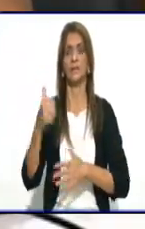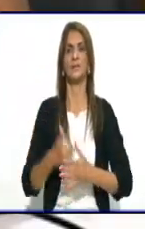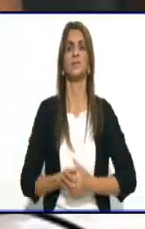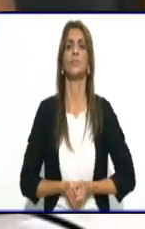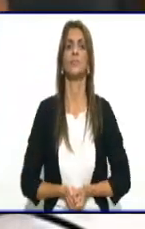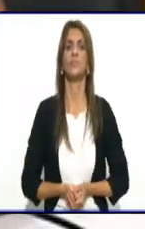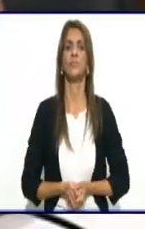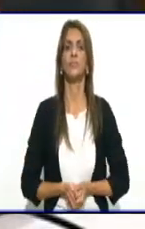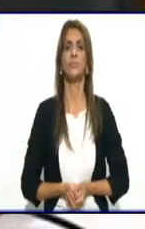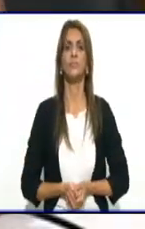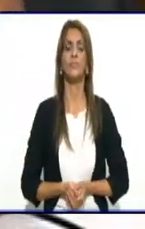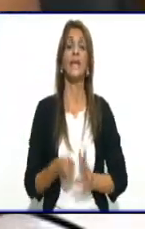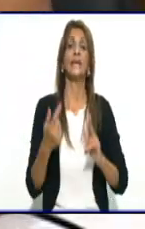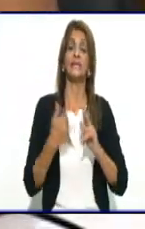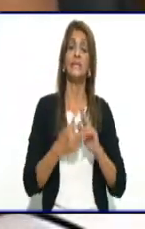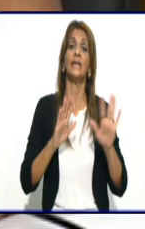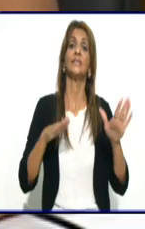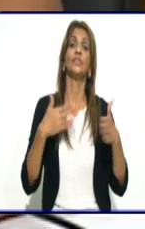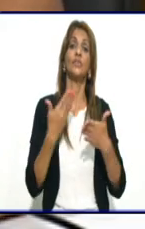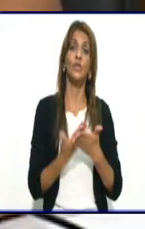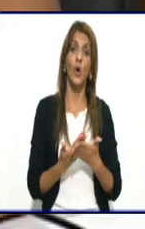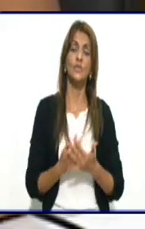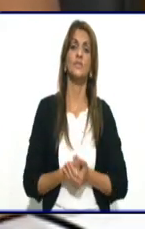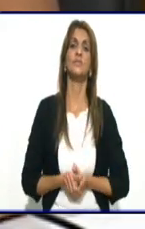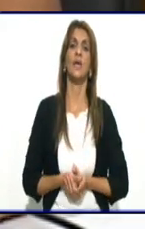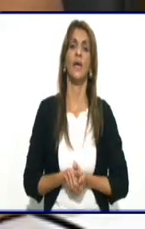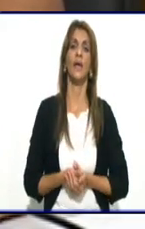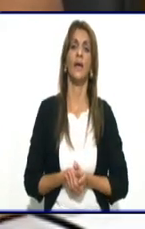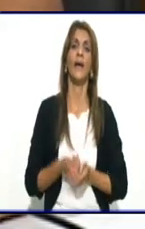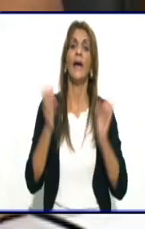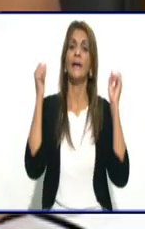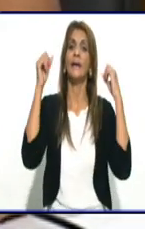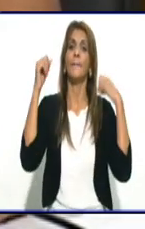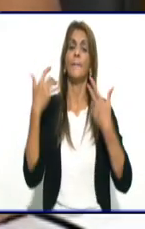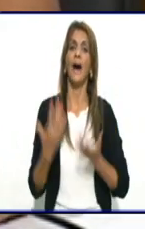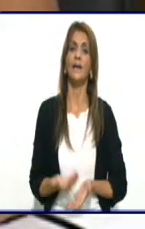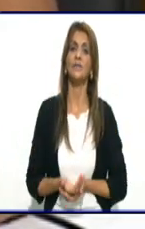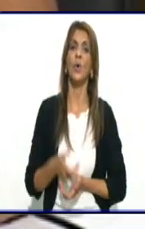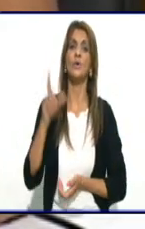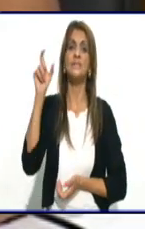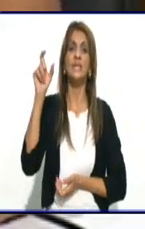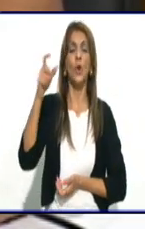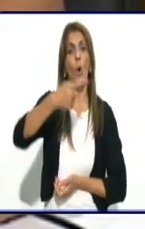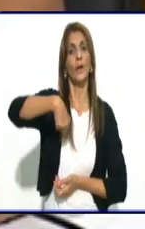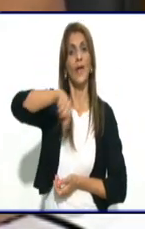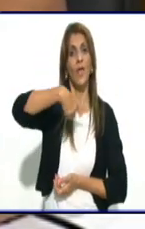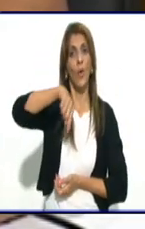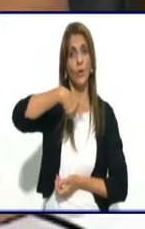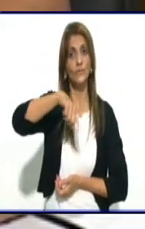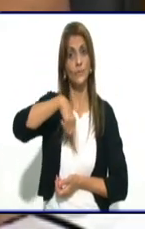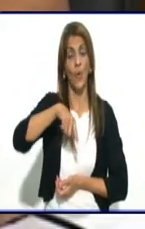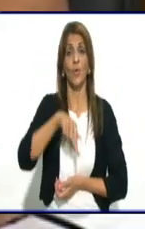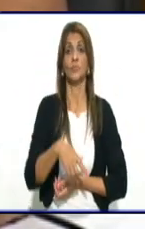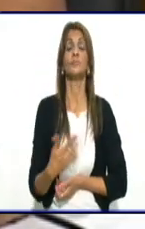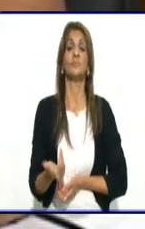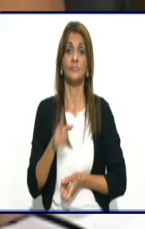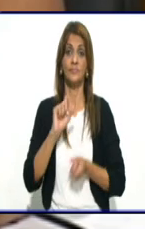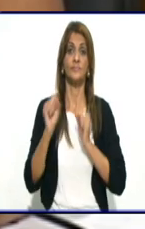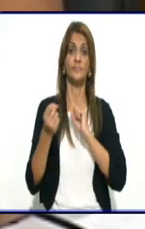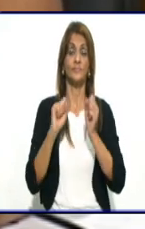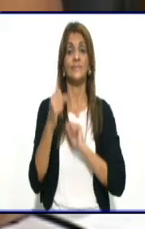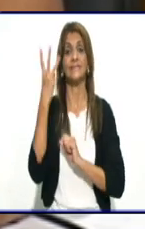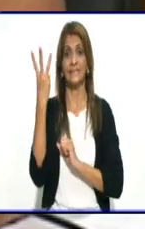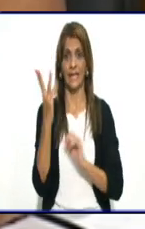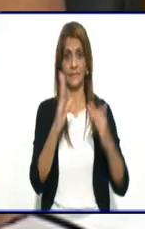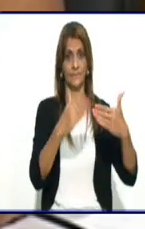Y en el caso entonces del reparto Ciro Redondo, que todavía sigue con una alta complejidad, vamos a estar limitando tres